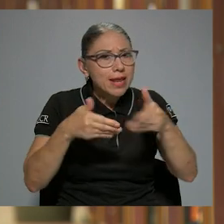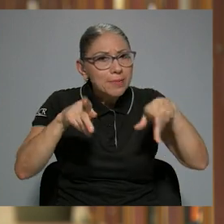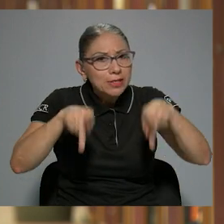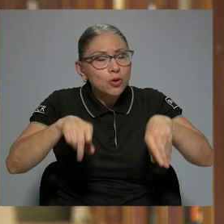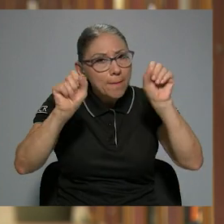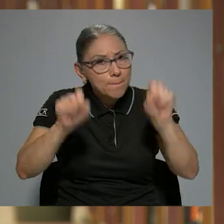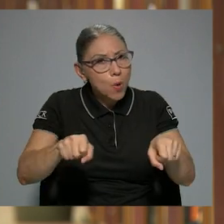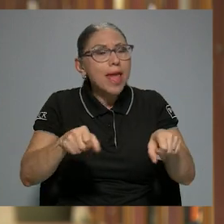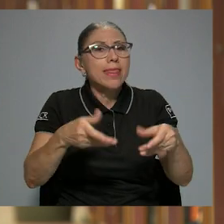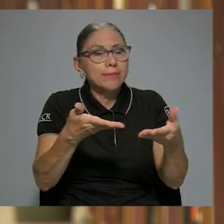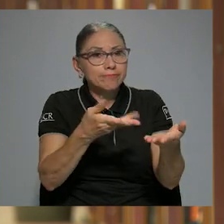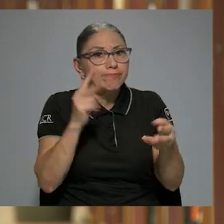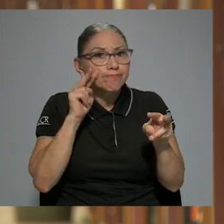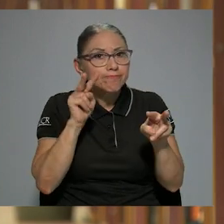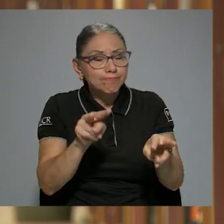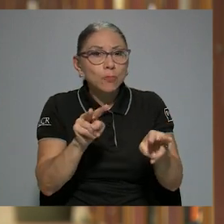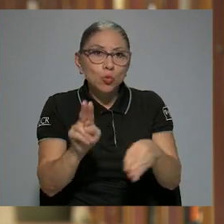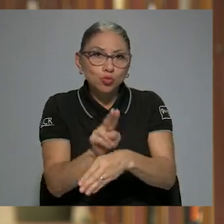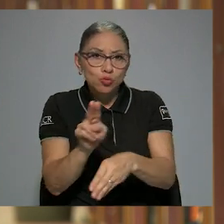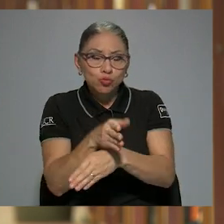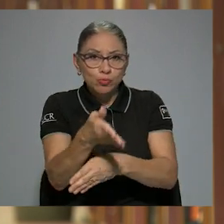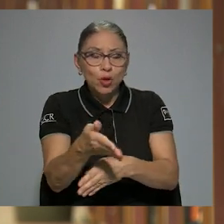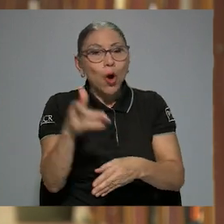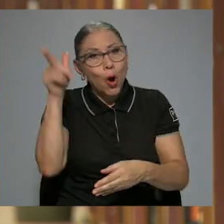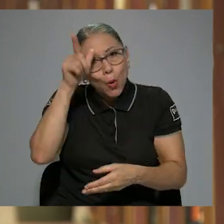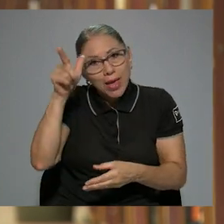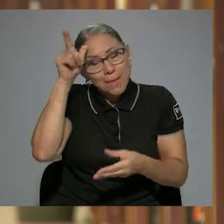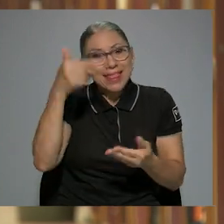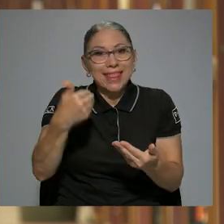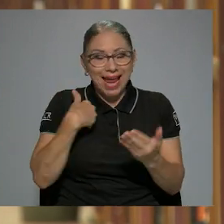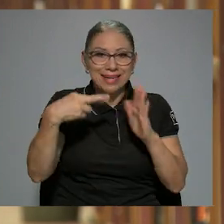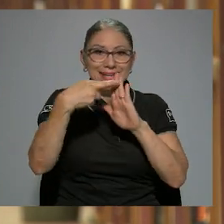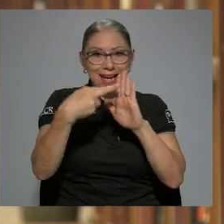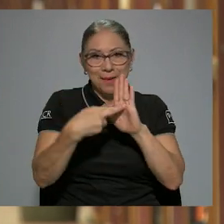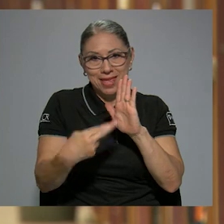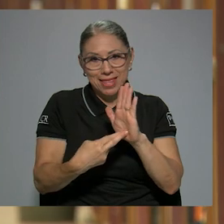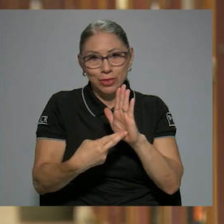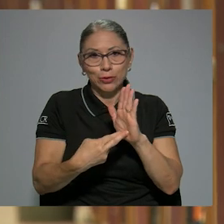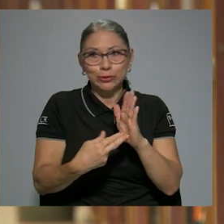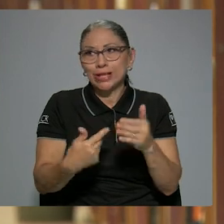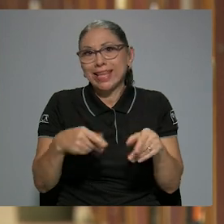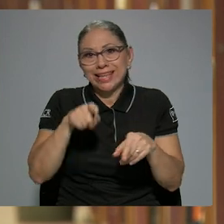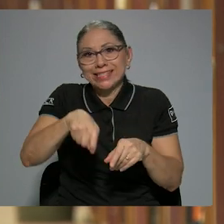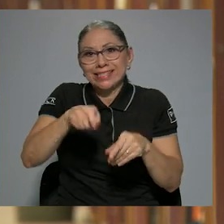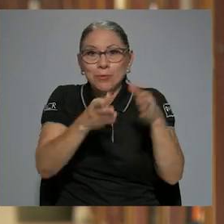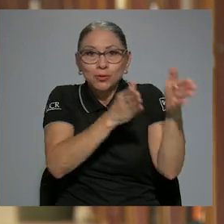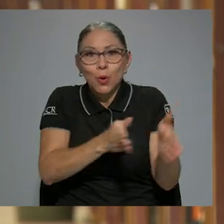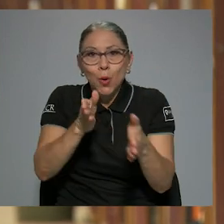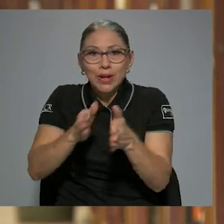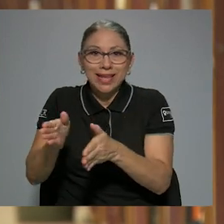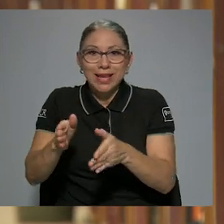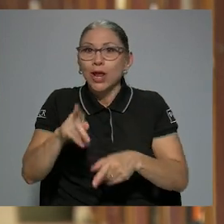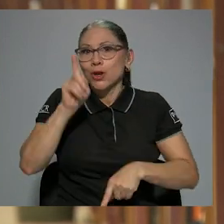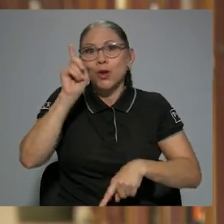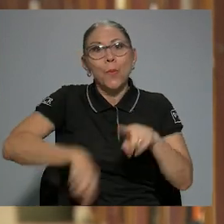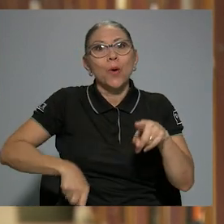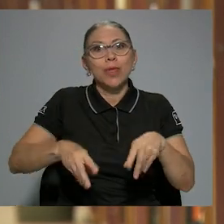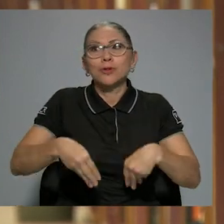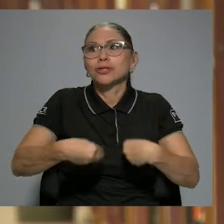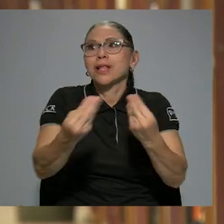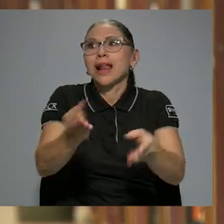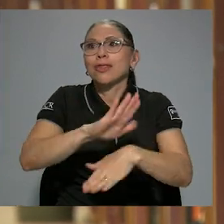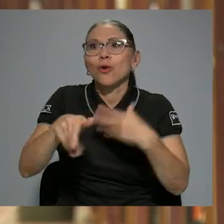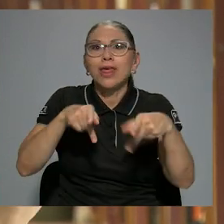están abiertos a todas las personas. Obviamente, por cuestiones de reglamentos y un asunto de orden, pues no